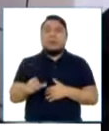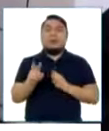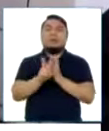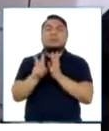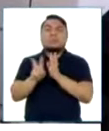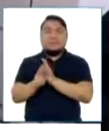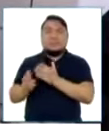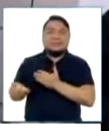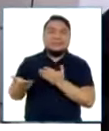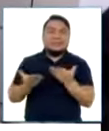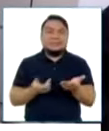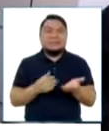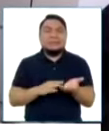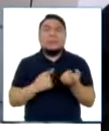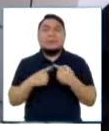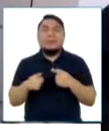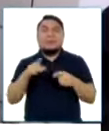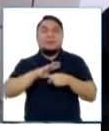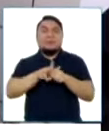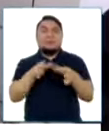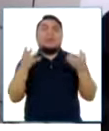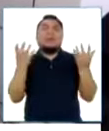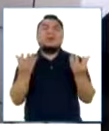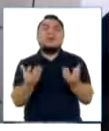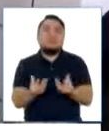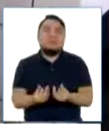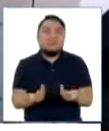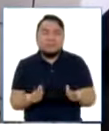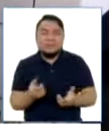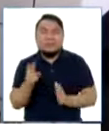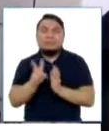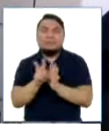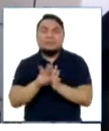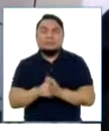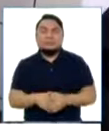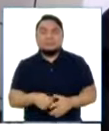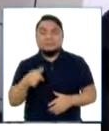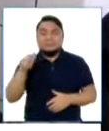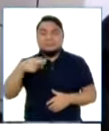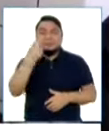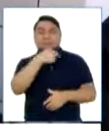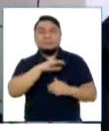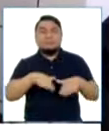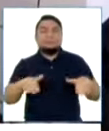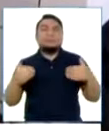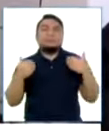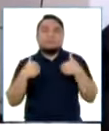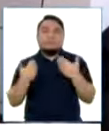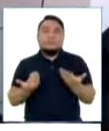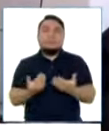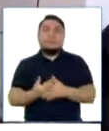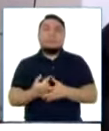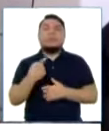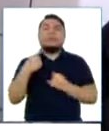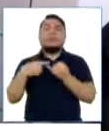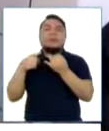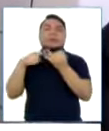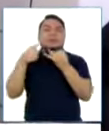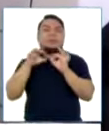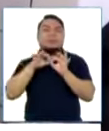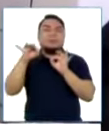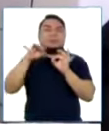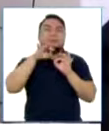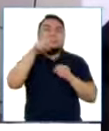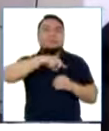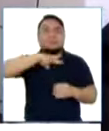voluntarios, pero con la pandemia hemos disminuido. El Instituto del Niño de San Borja atiende pacientes de diferentes